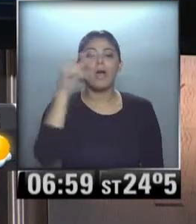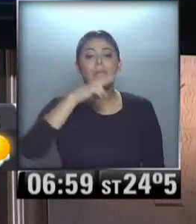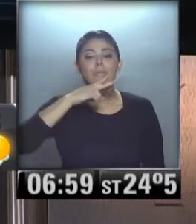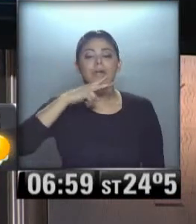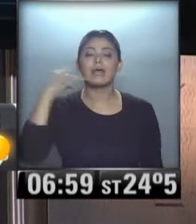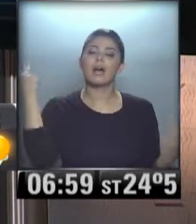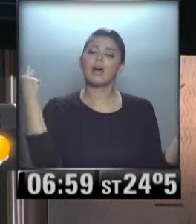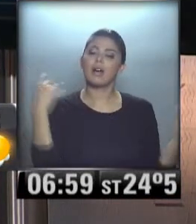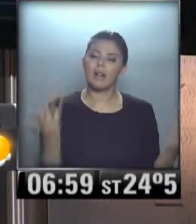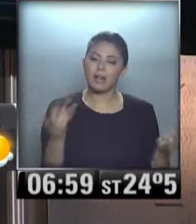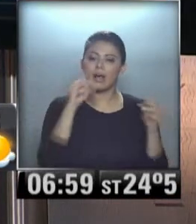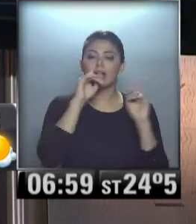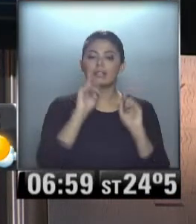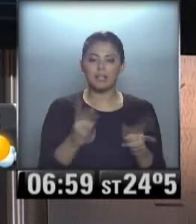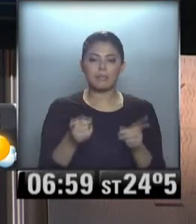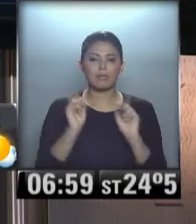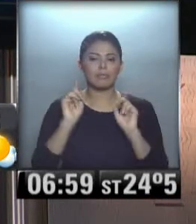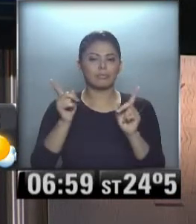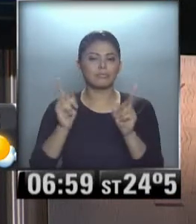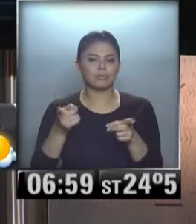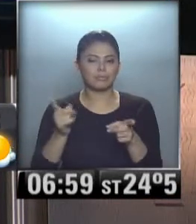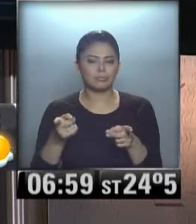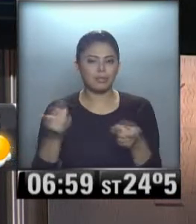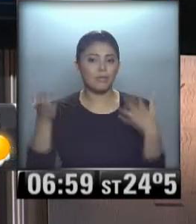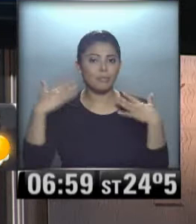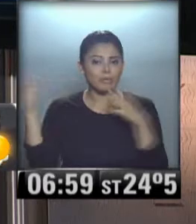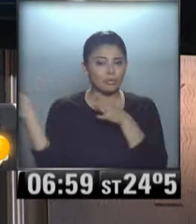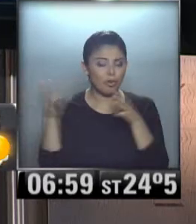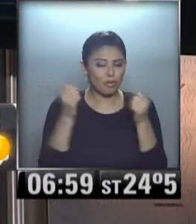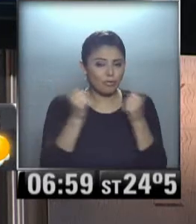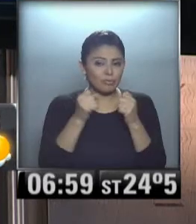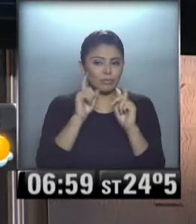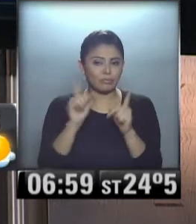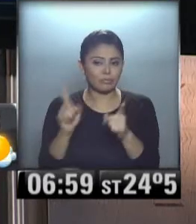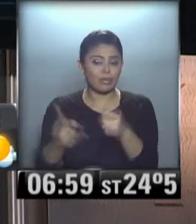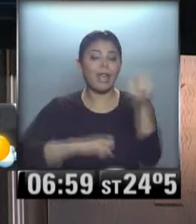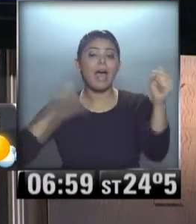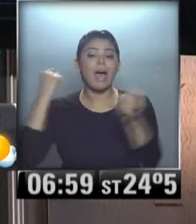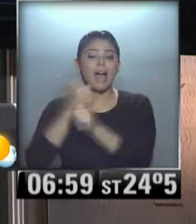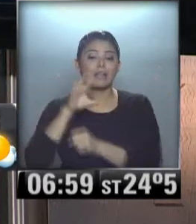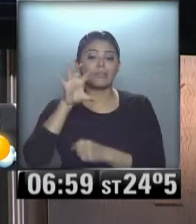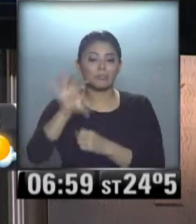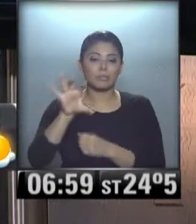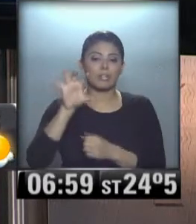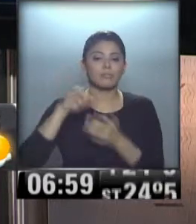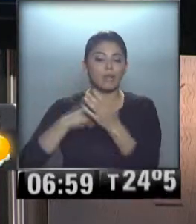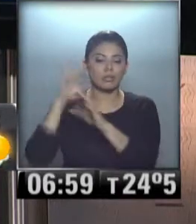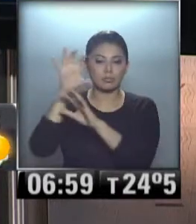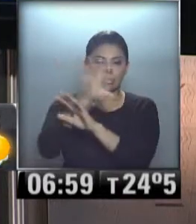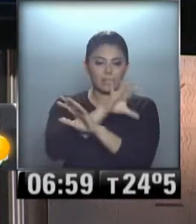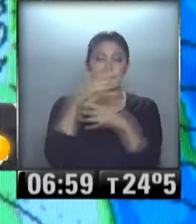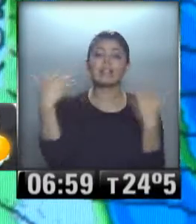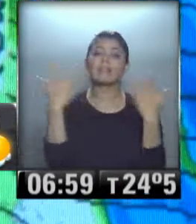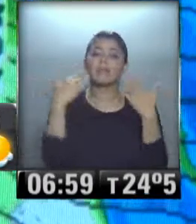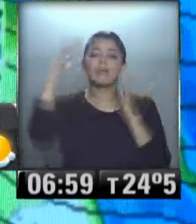¡ay! Sigue del sector sur, qué maravilla. Sigue del sector sur hasta la zona central del país. Descienden